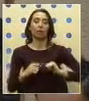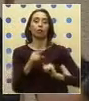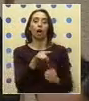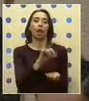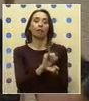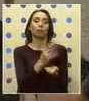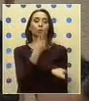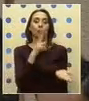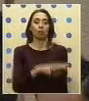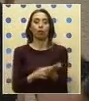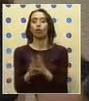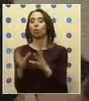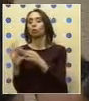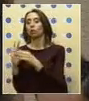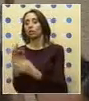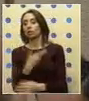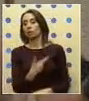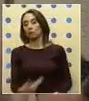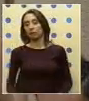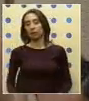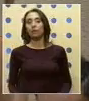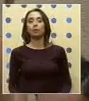institución. Muchas gracias, Presidente.